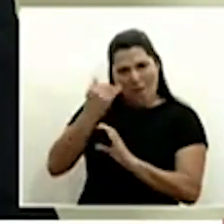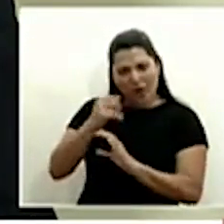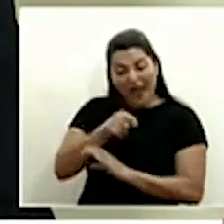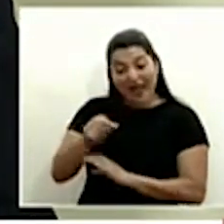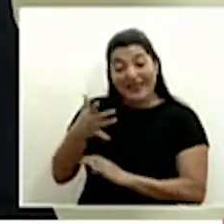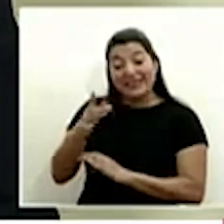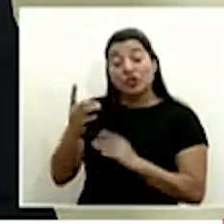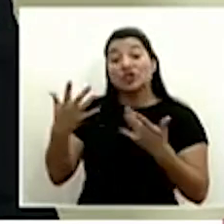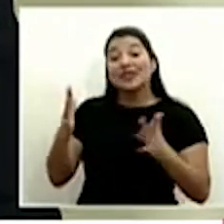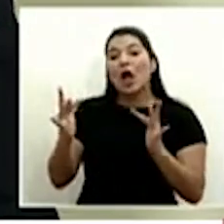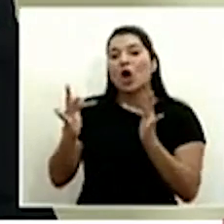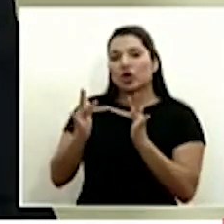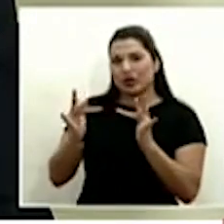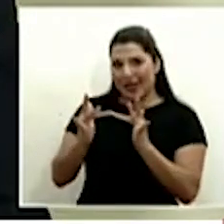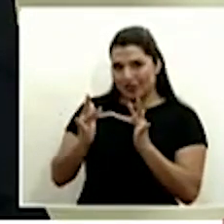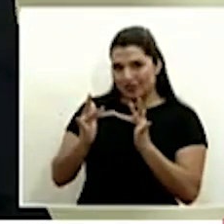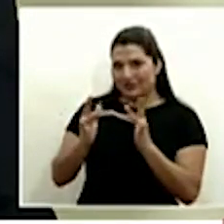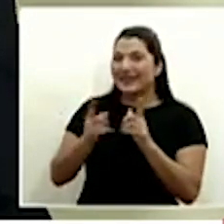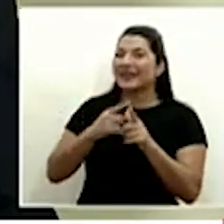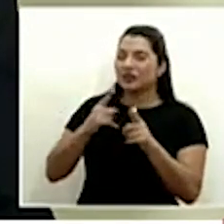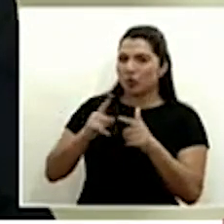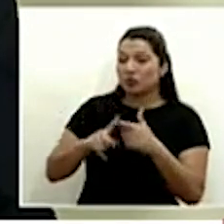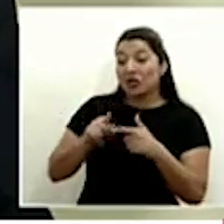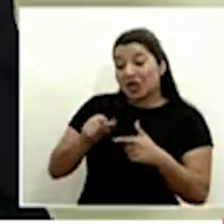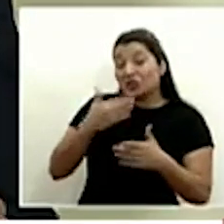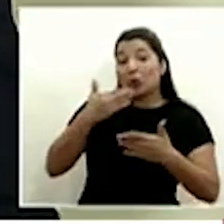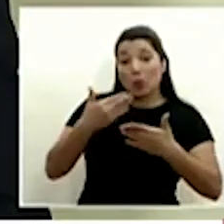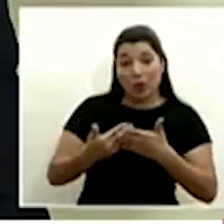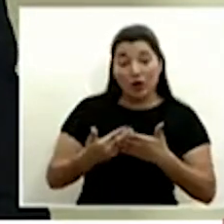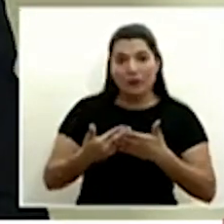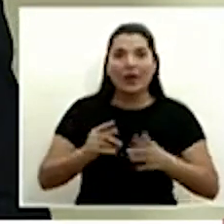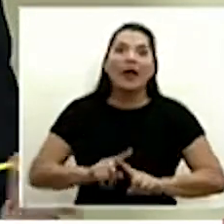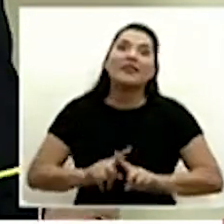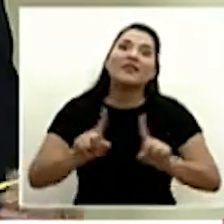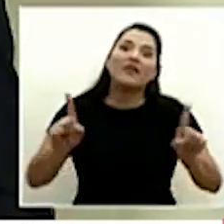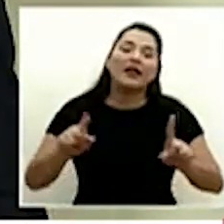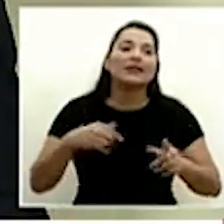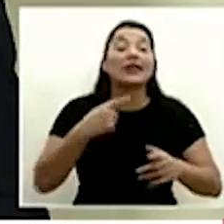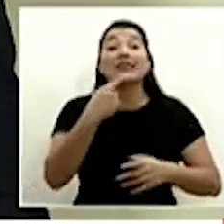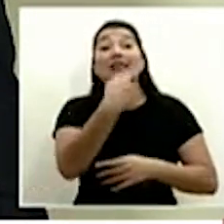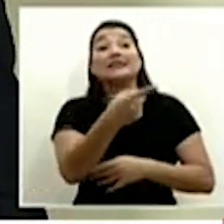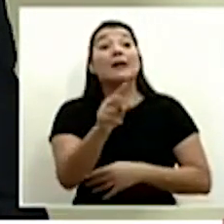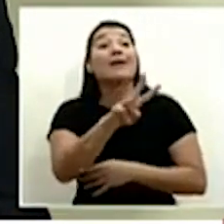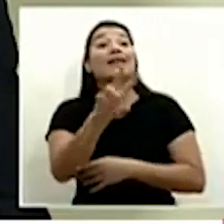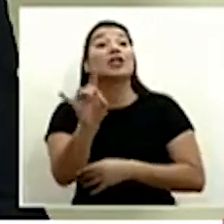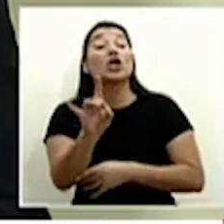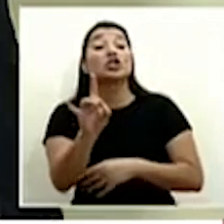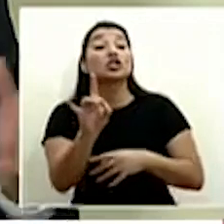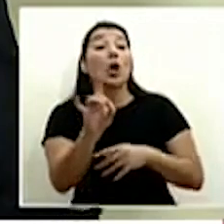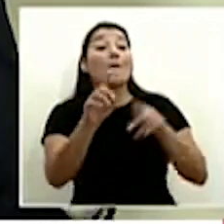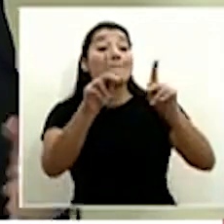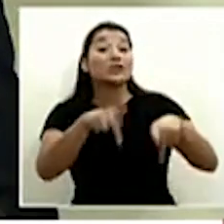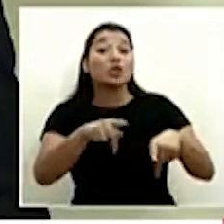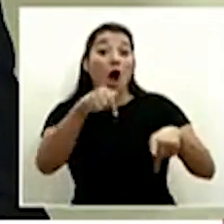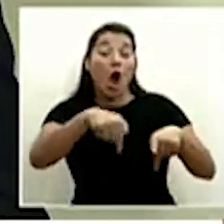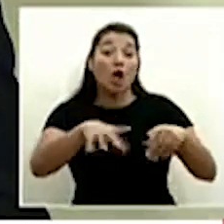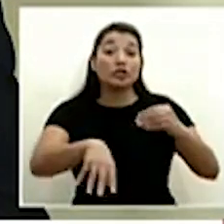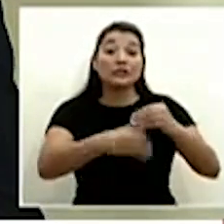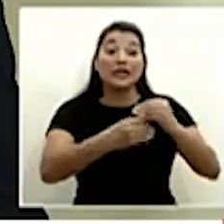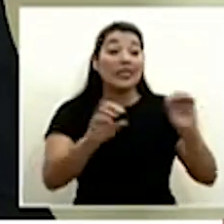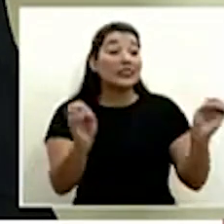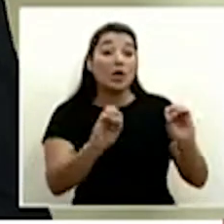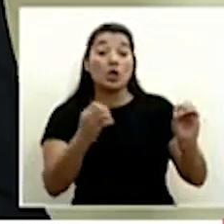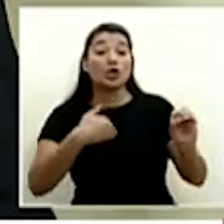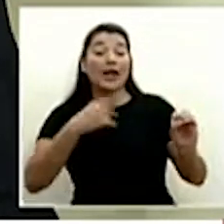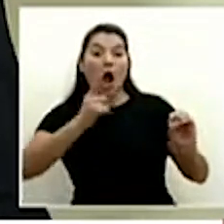la cuarentena respectiva y que eso también pues es diferente a decir que esos 28 casos ninguno tenía orden sanitaria o que ya tenían mucho periodo